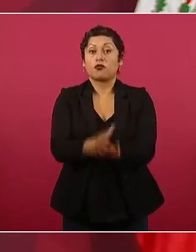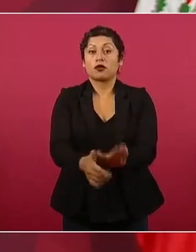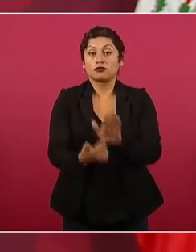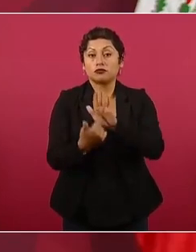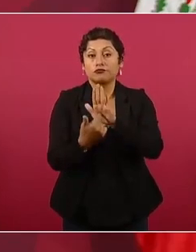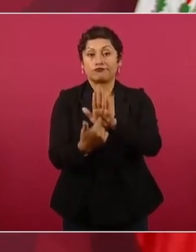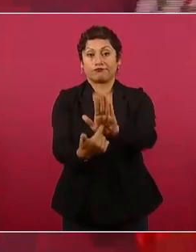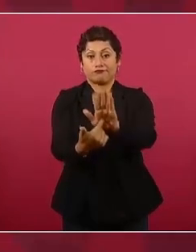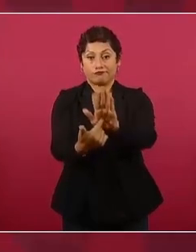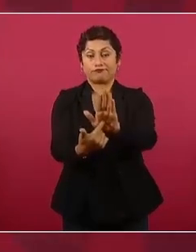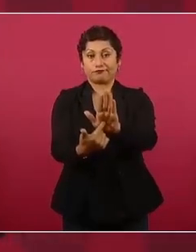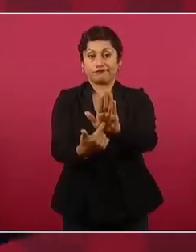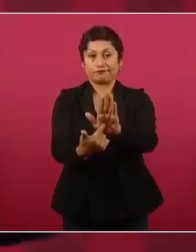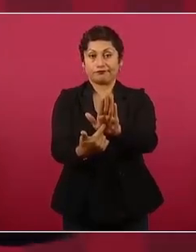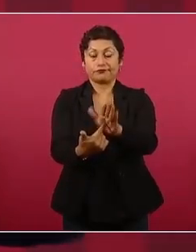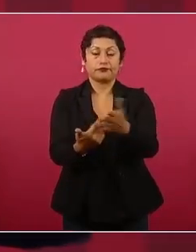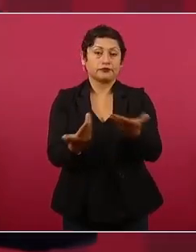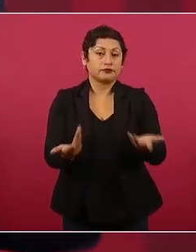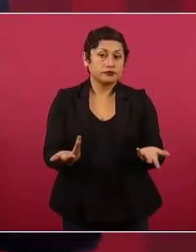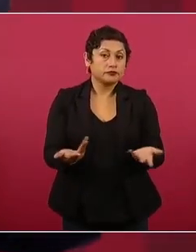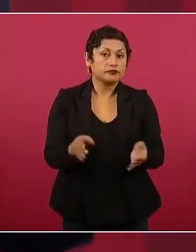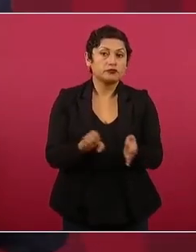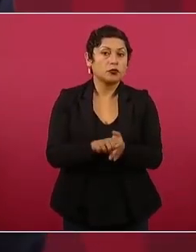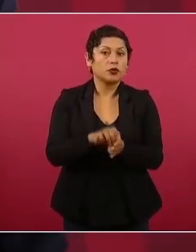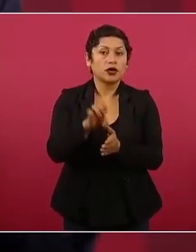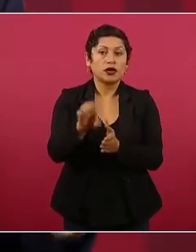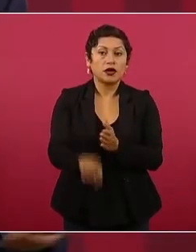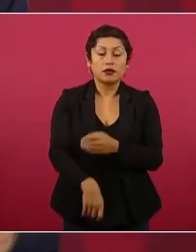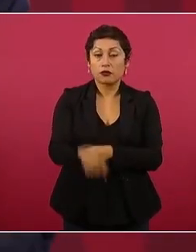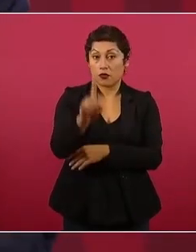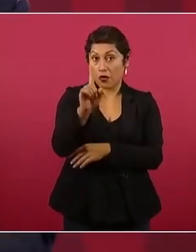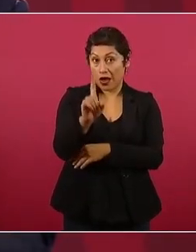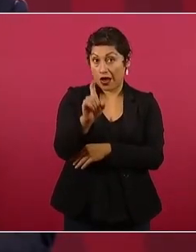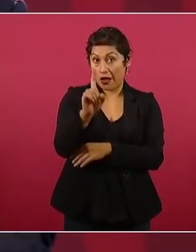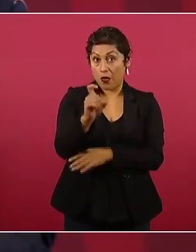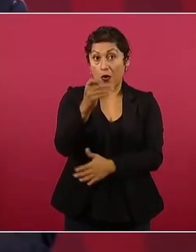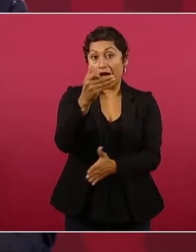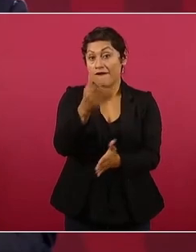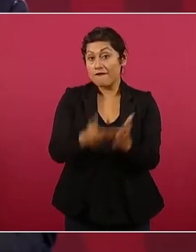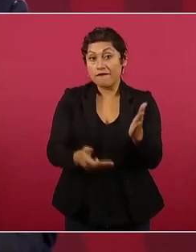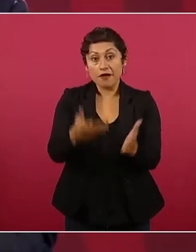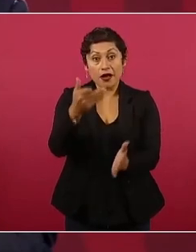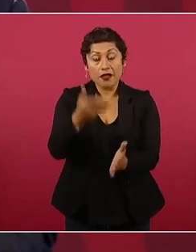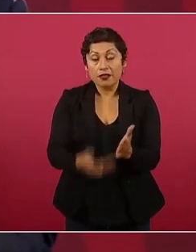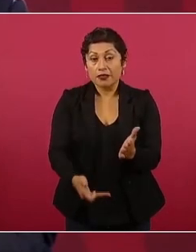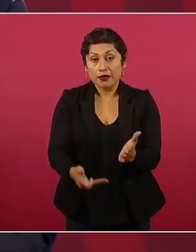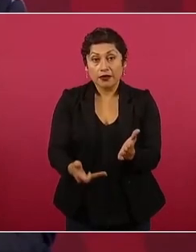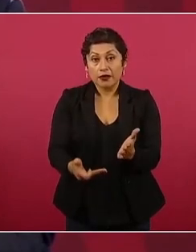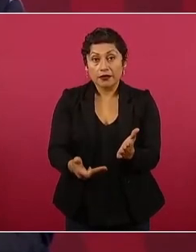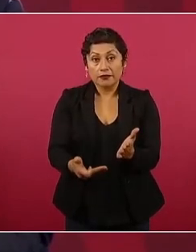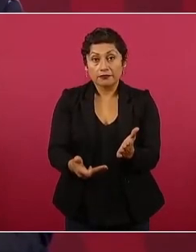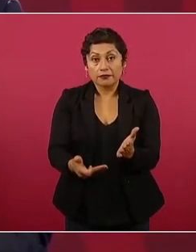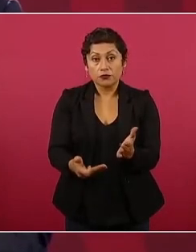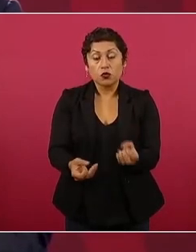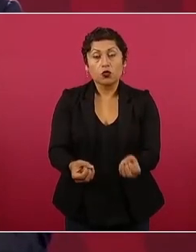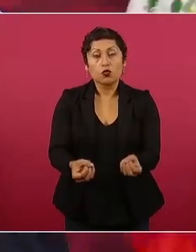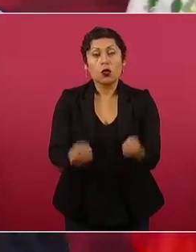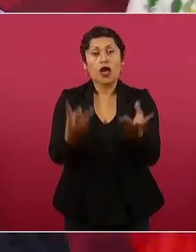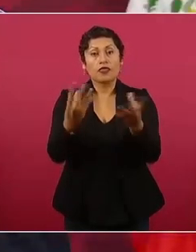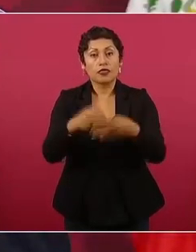El faltante de agua es de tres mil